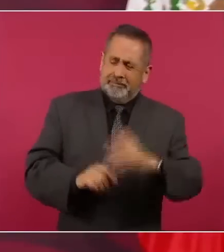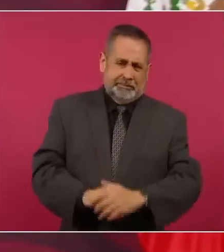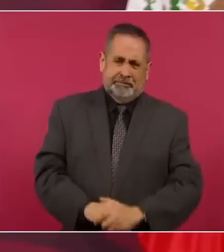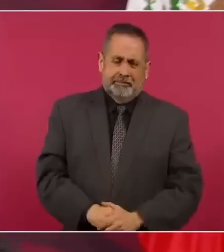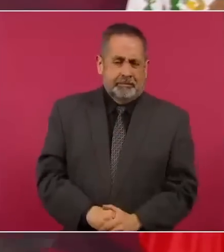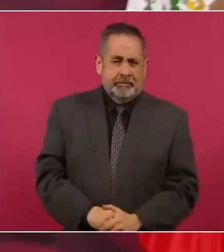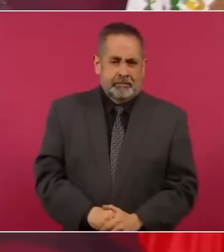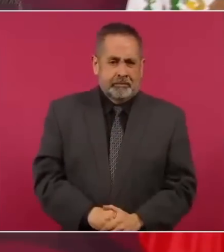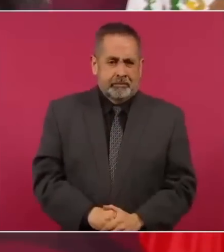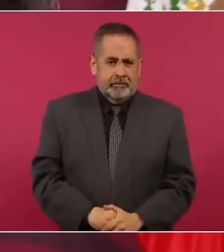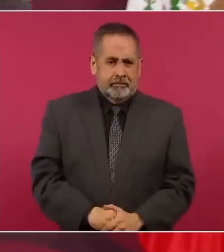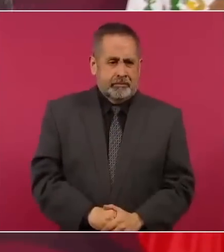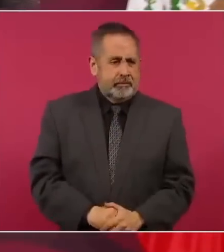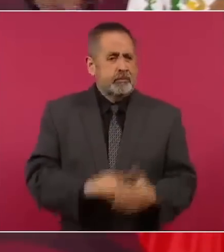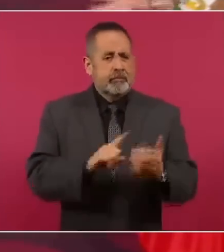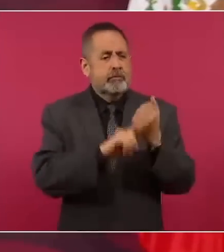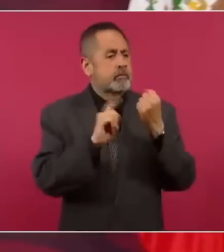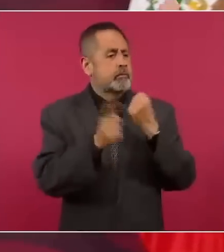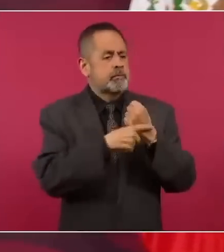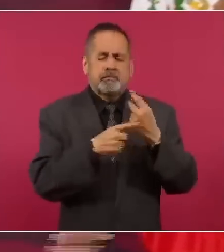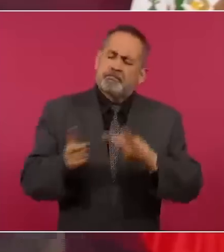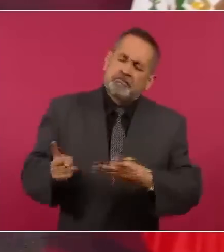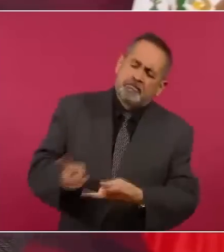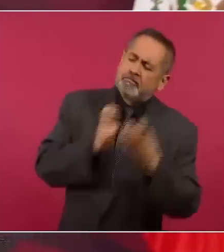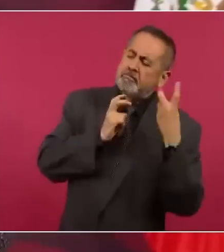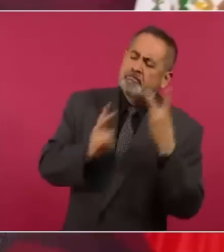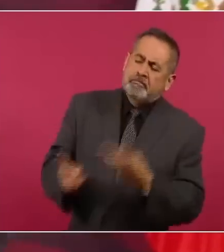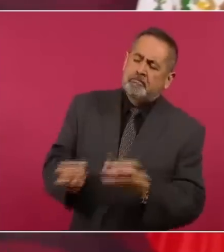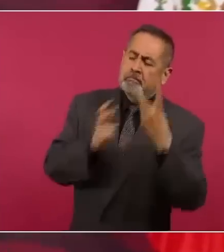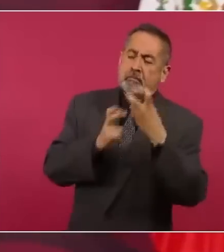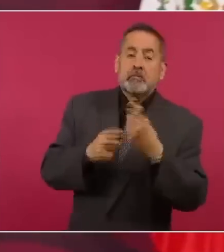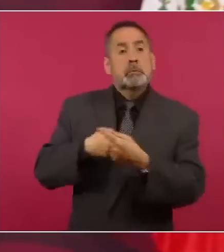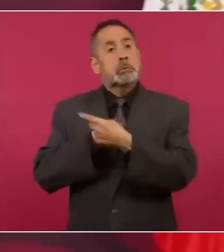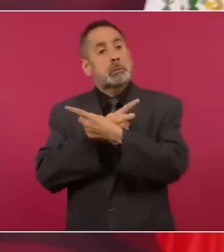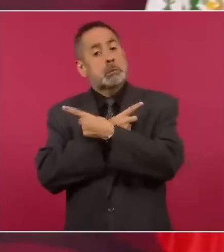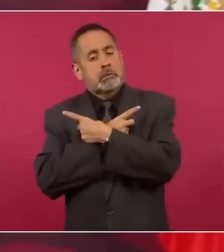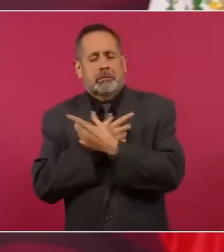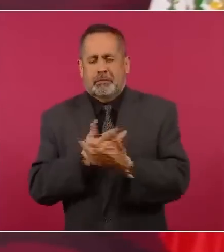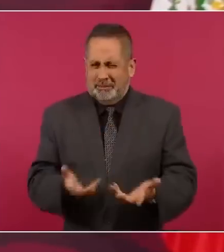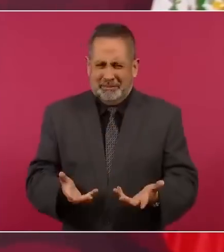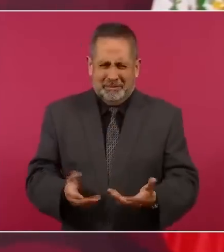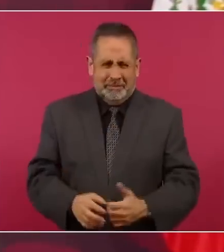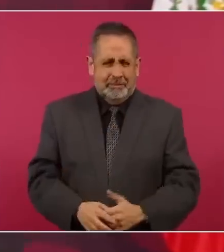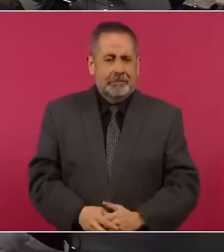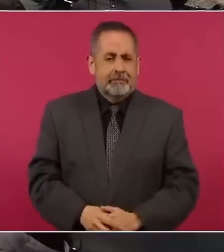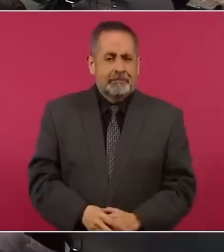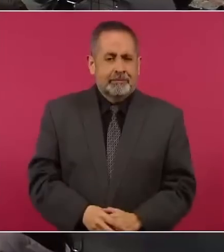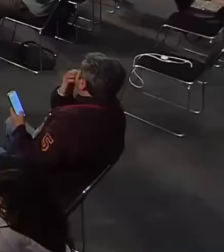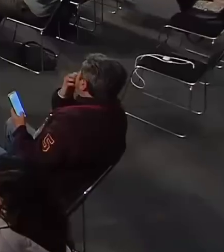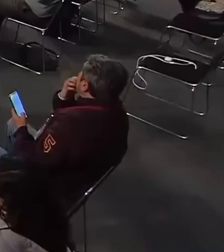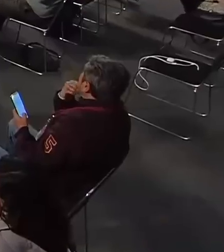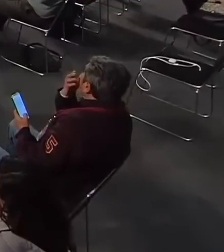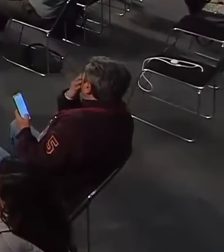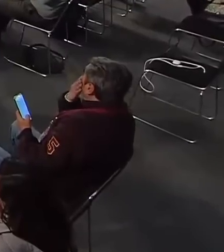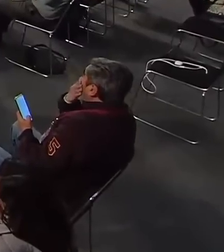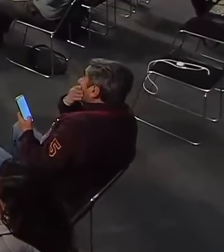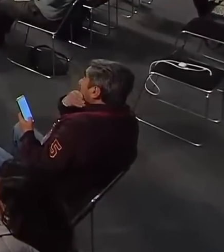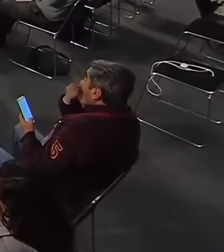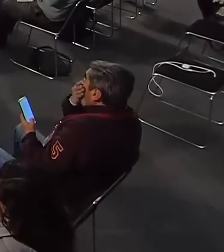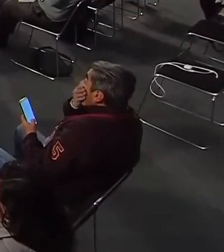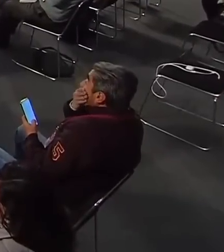O quienes se dedicaron a saquear al país, o quienes le aplaudían